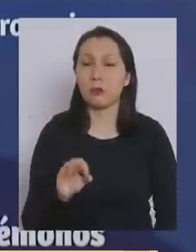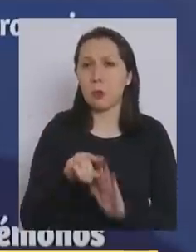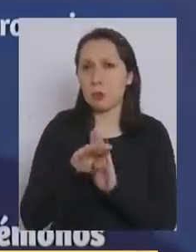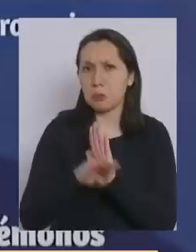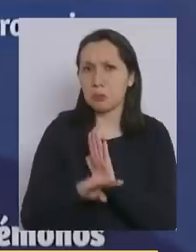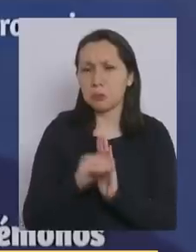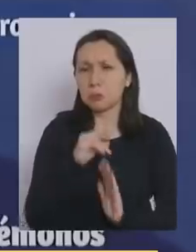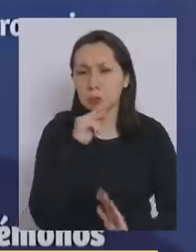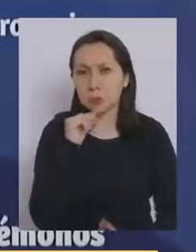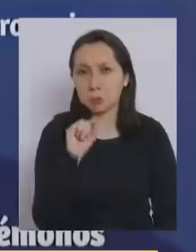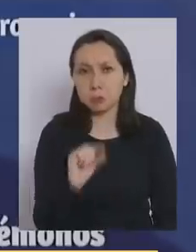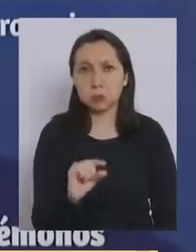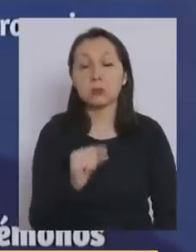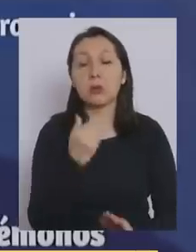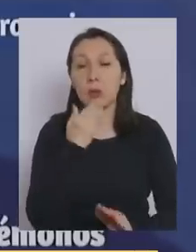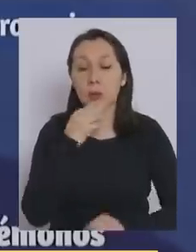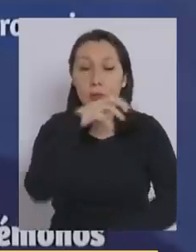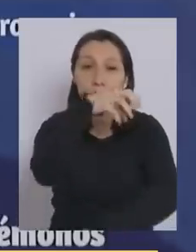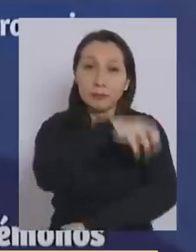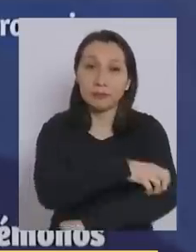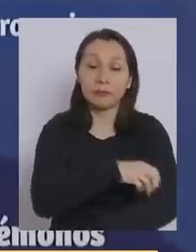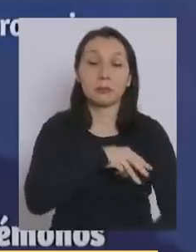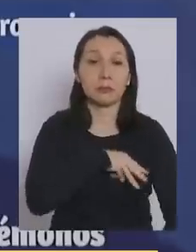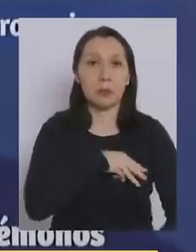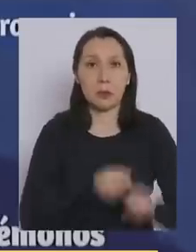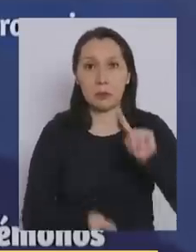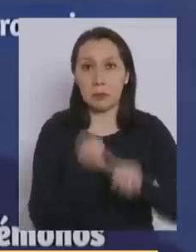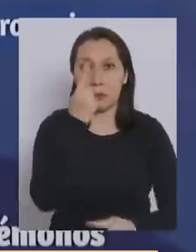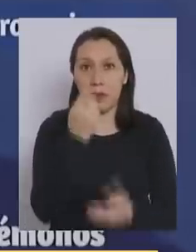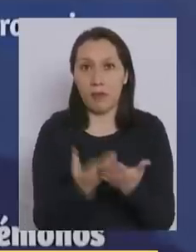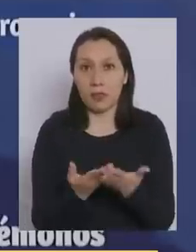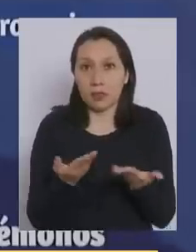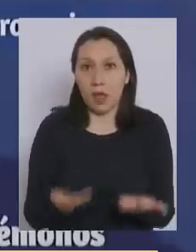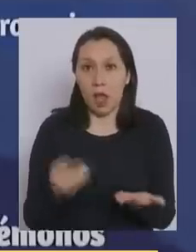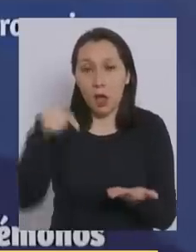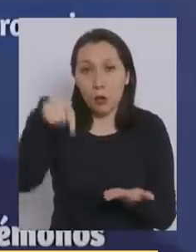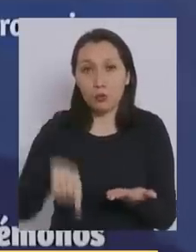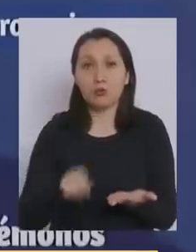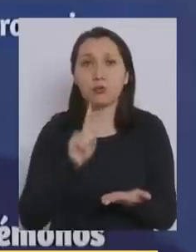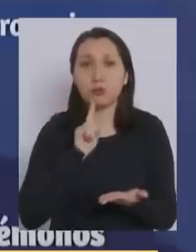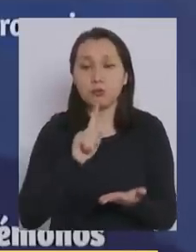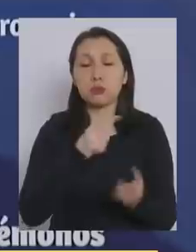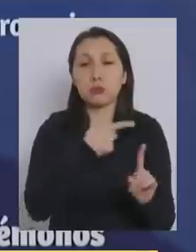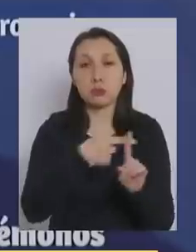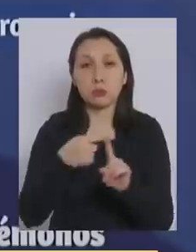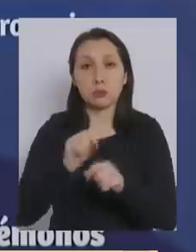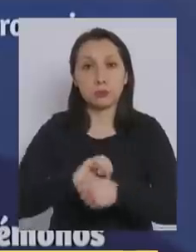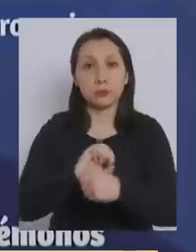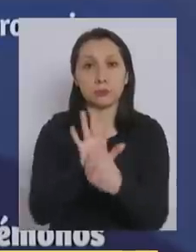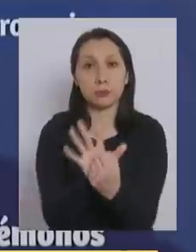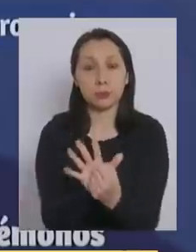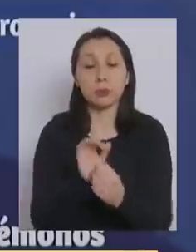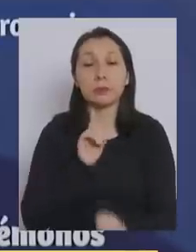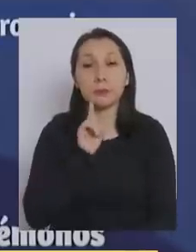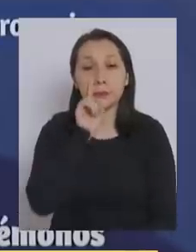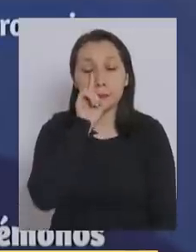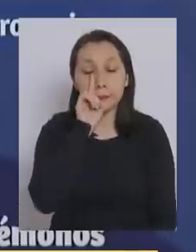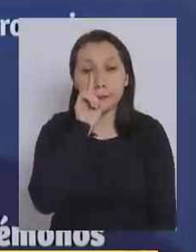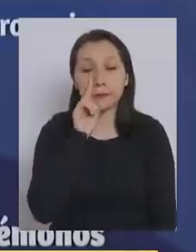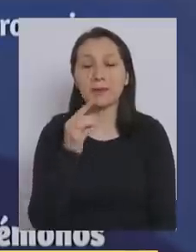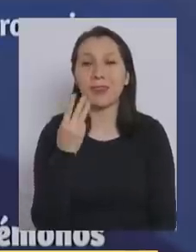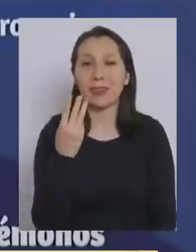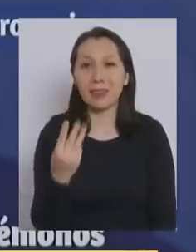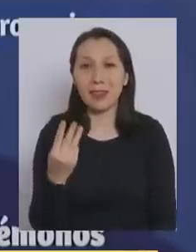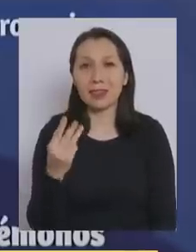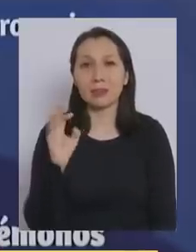bajísima, y a nivel de la región metropolitana por primera vez hoy día tenemos una positividad de la PCR de